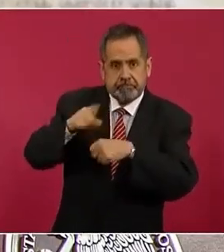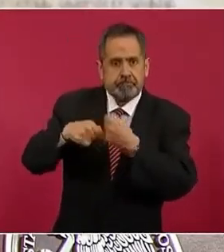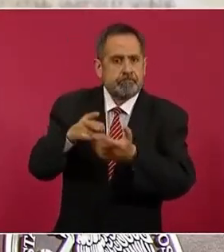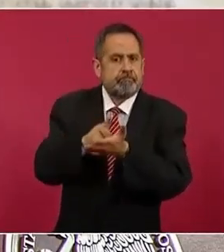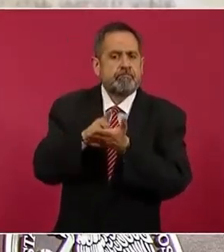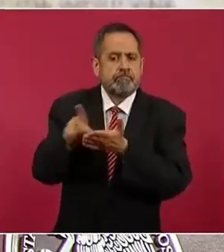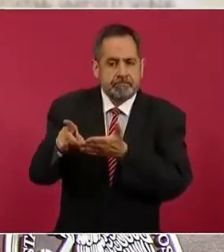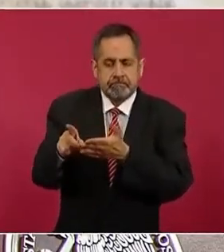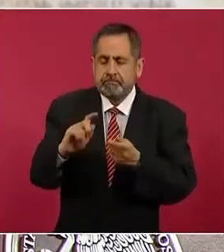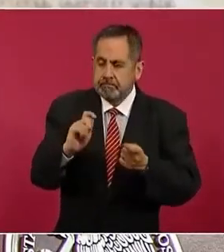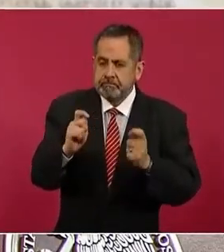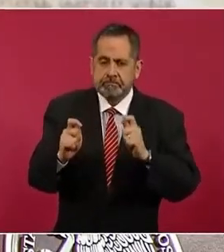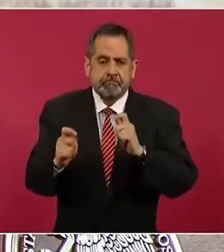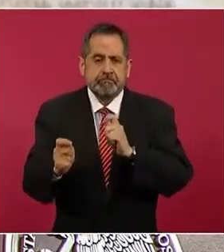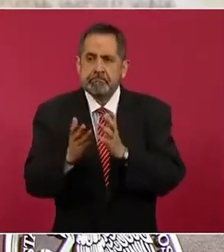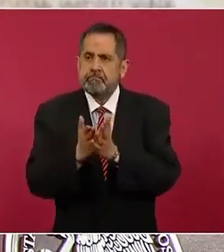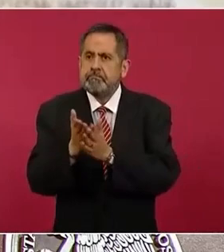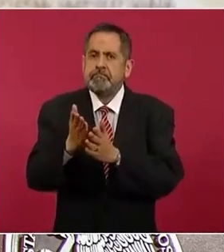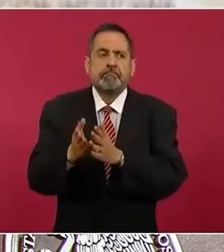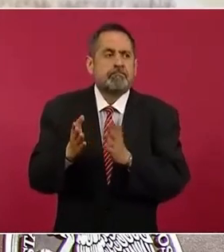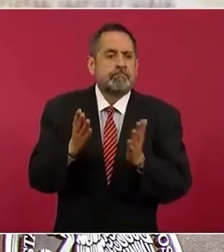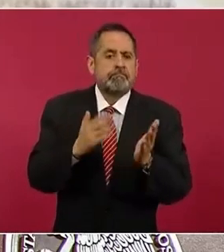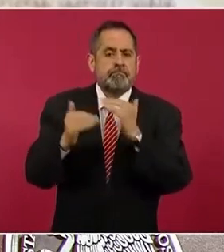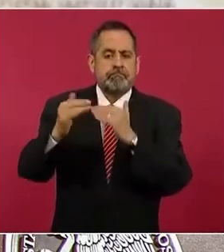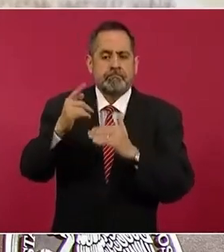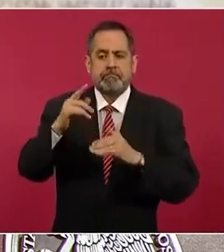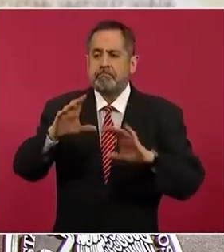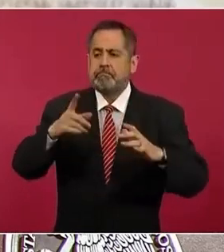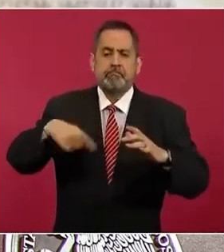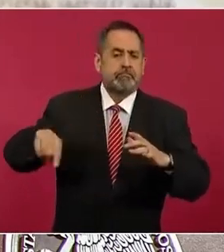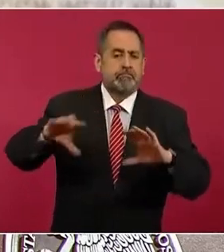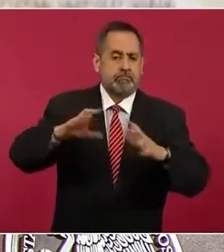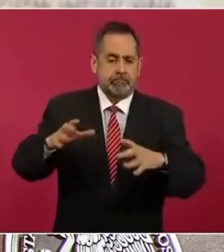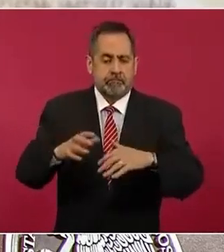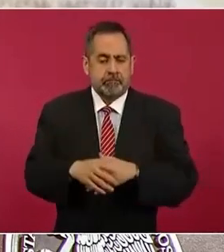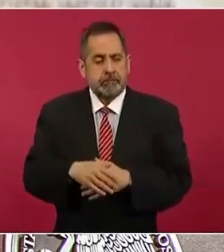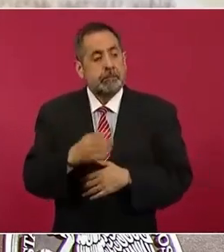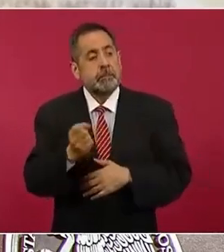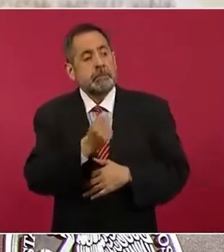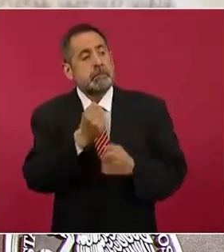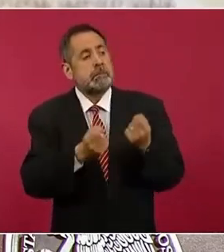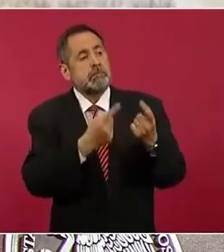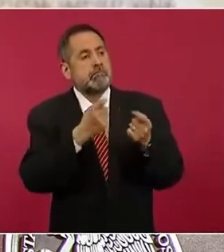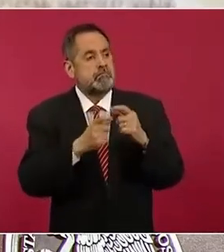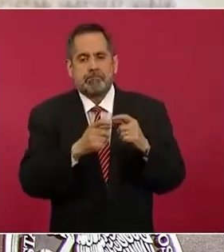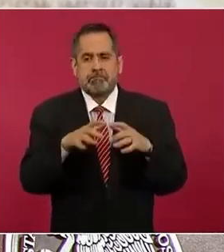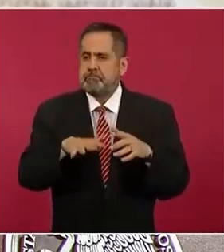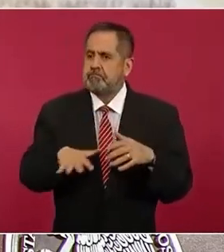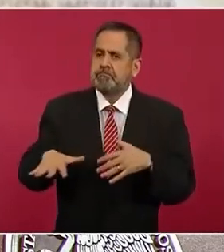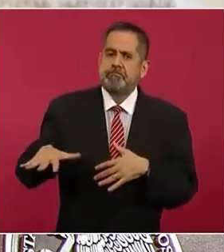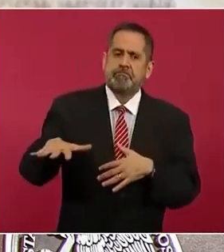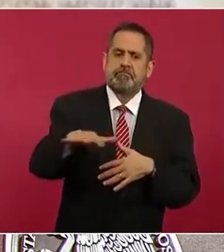transformación y de desarrollo de las comunidades, no es un privilegio ni un accesorio.